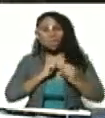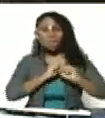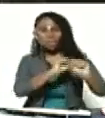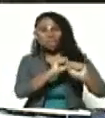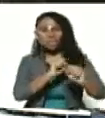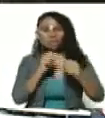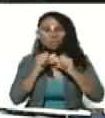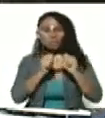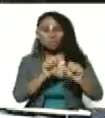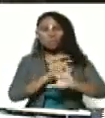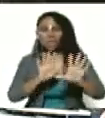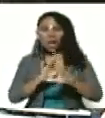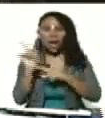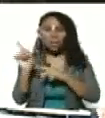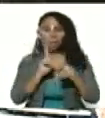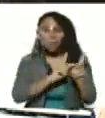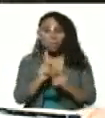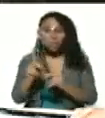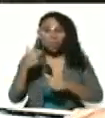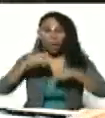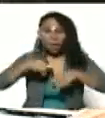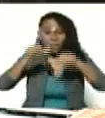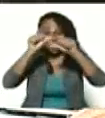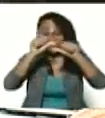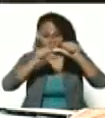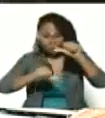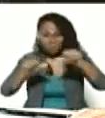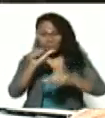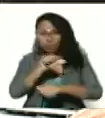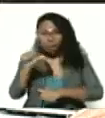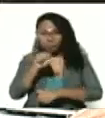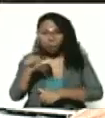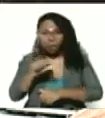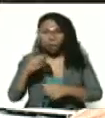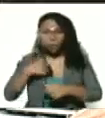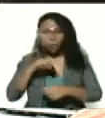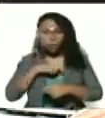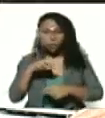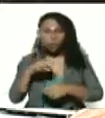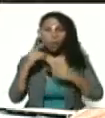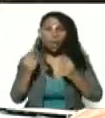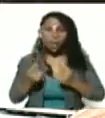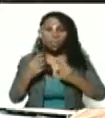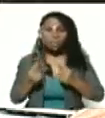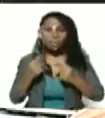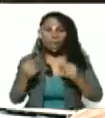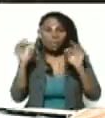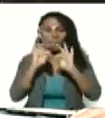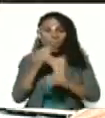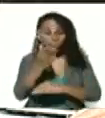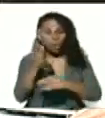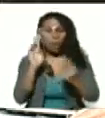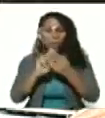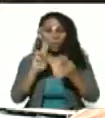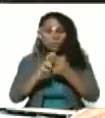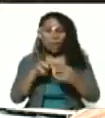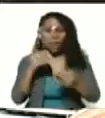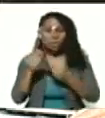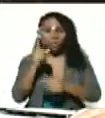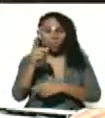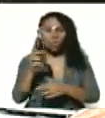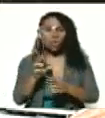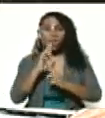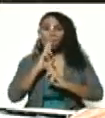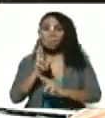tenemos unos planes que vamos a revisar esta semana para activar y ustedes los conocerán con sus